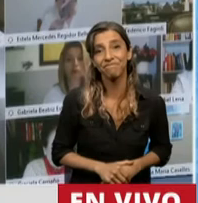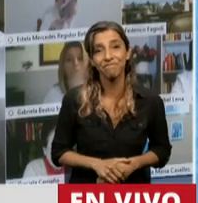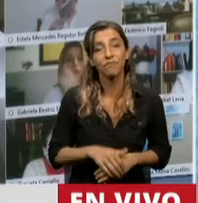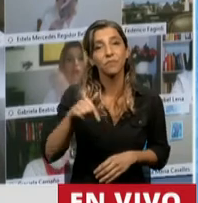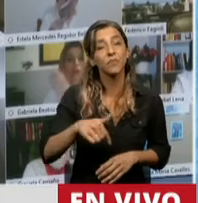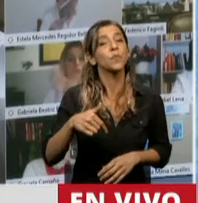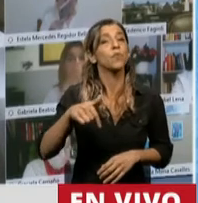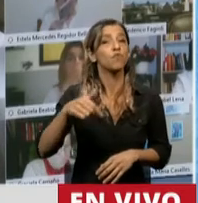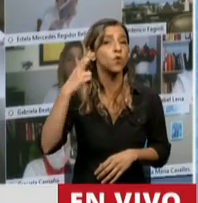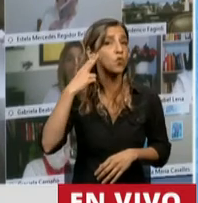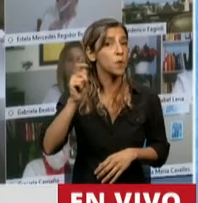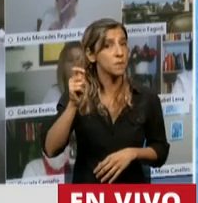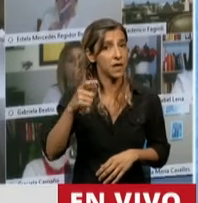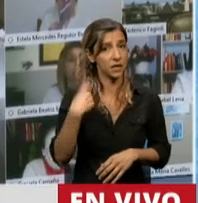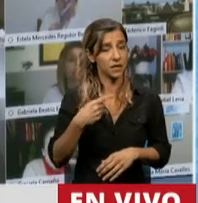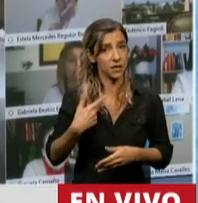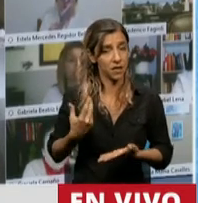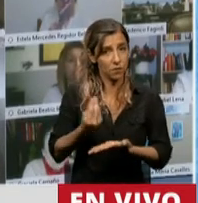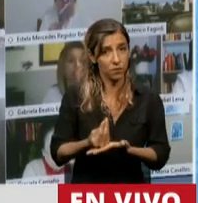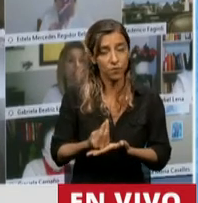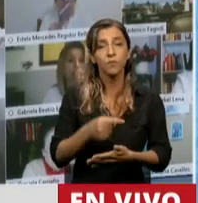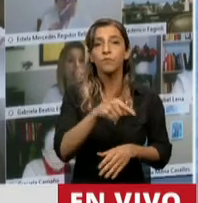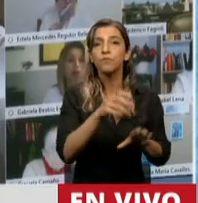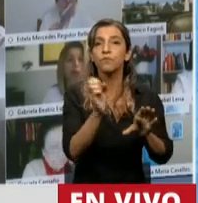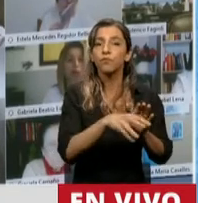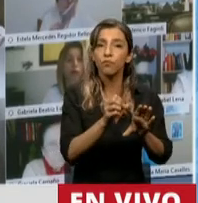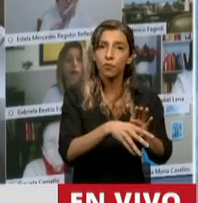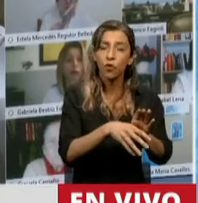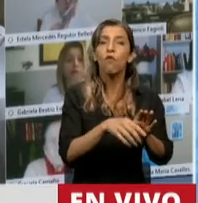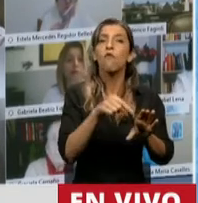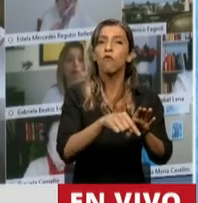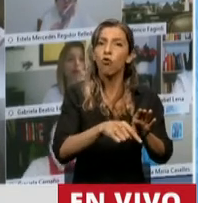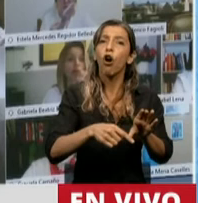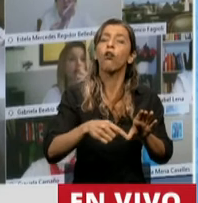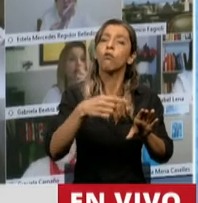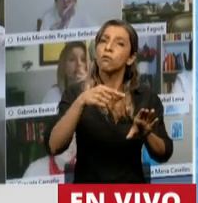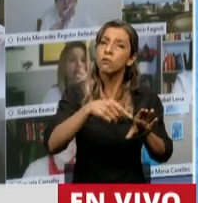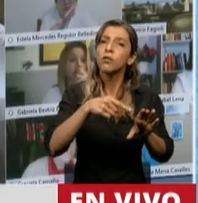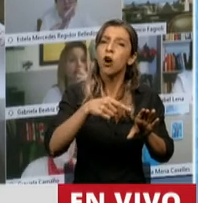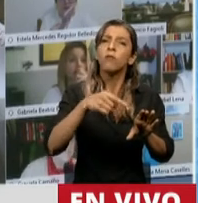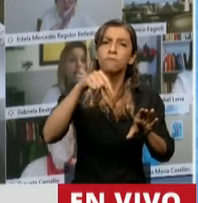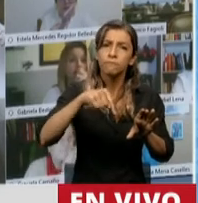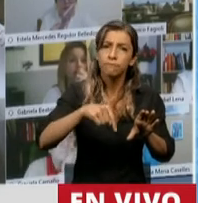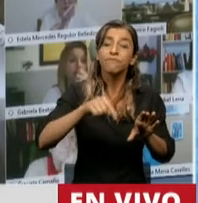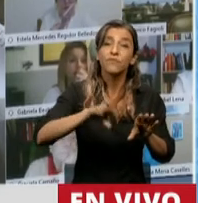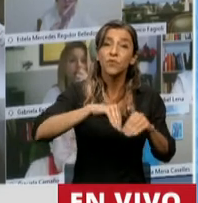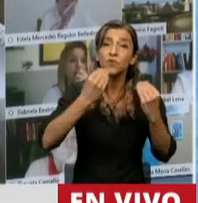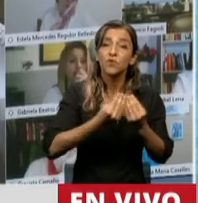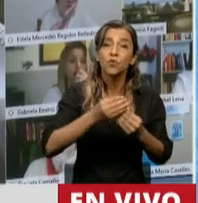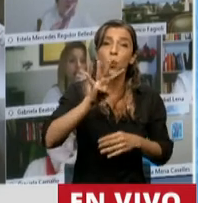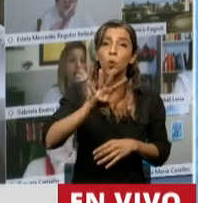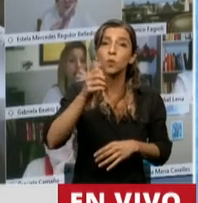gestión, el Fondo de Garantía de Sustentabilidad incrementó a 46.000